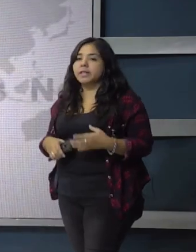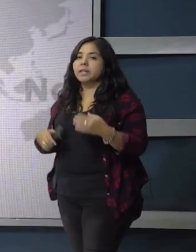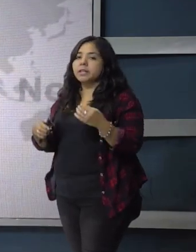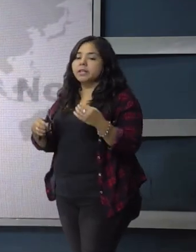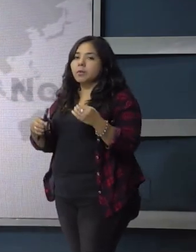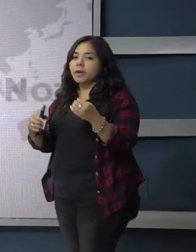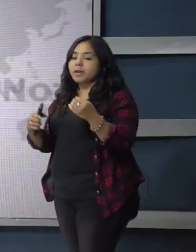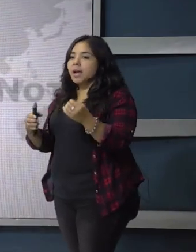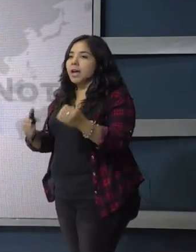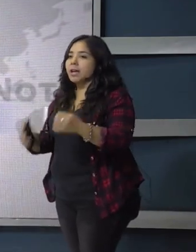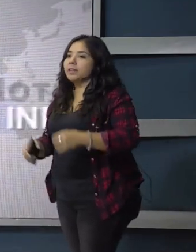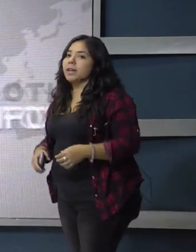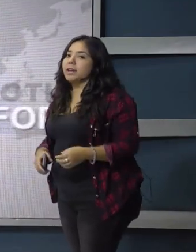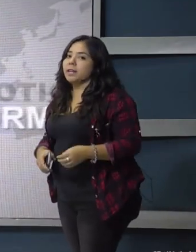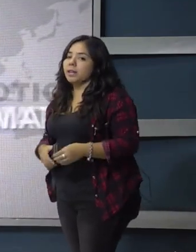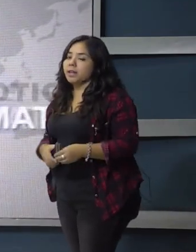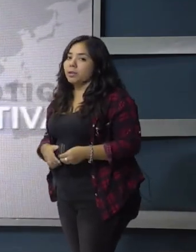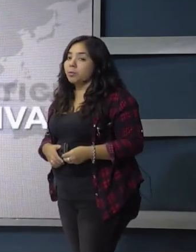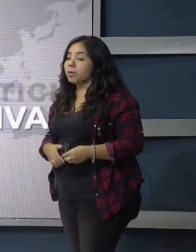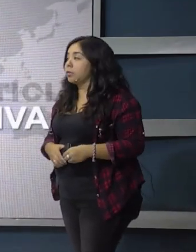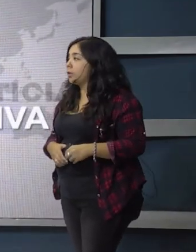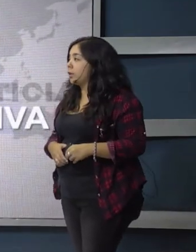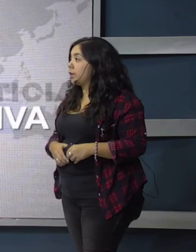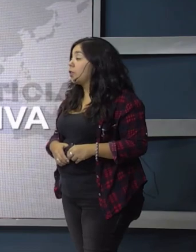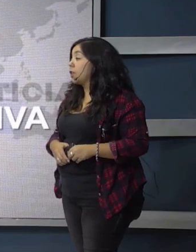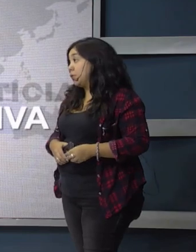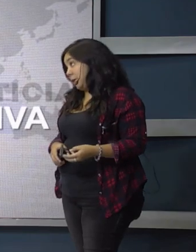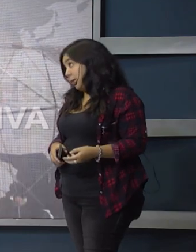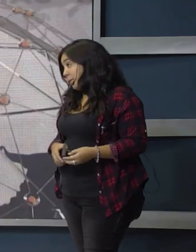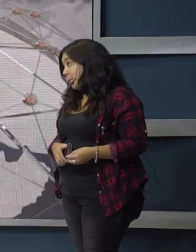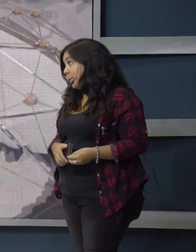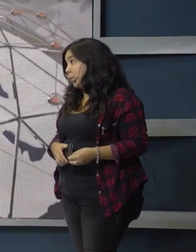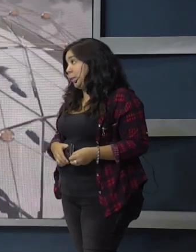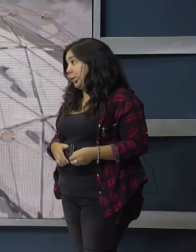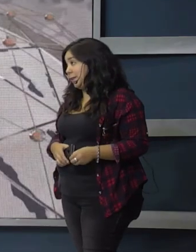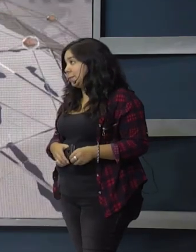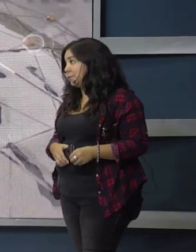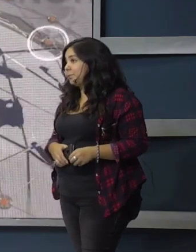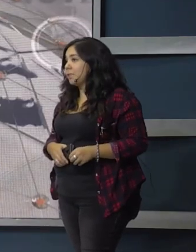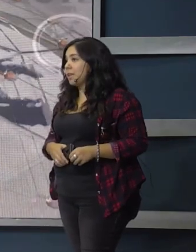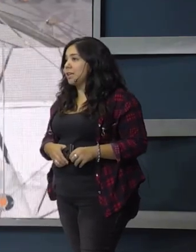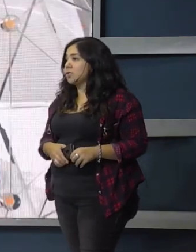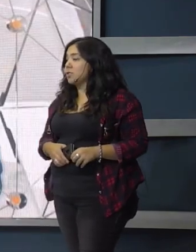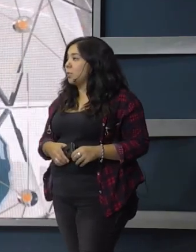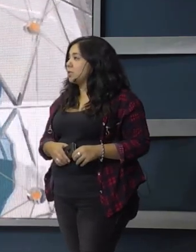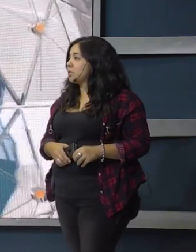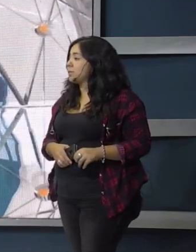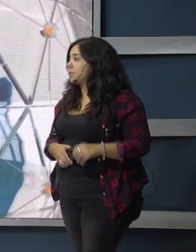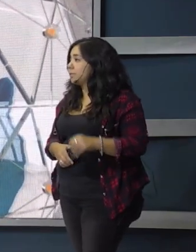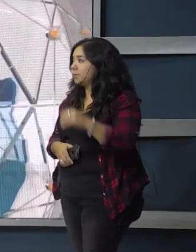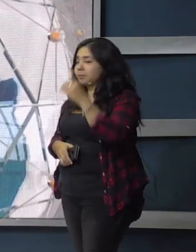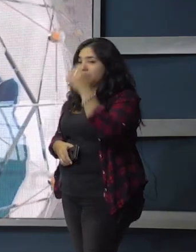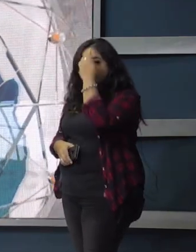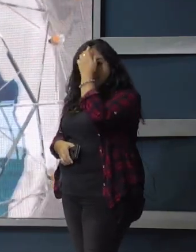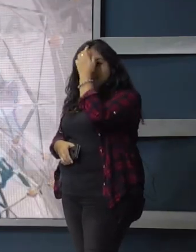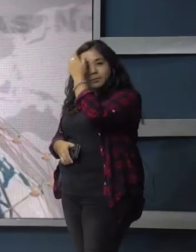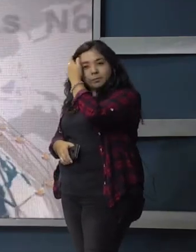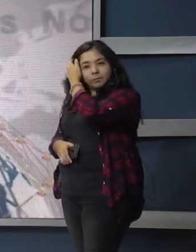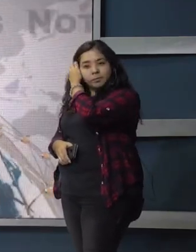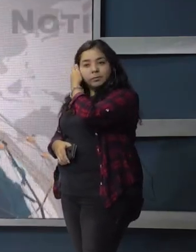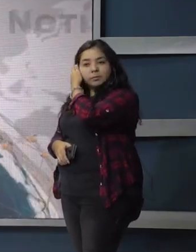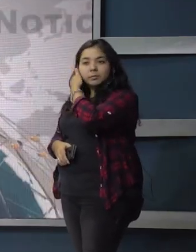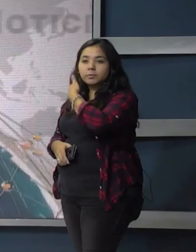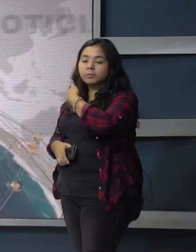provincia de San Juan hasta el aeropuerto Jorge Newberry, puntualmente. Bueno, eso es muy importante